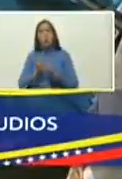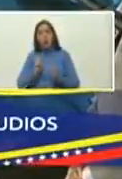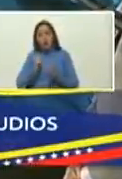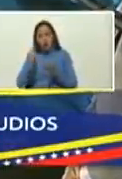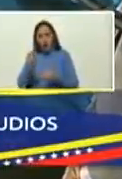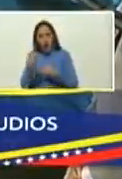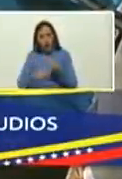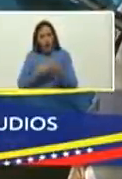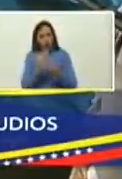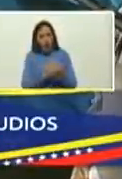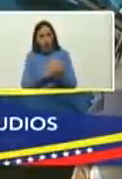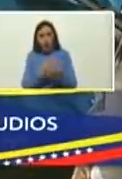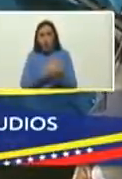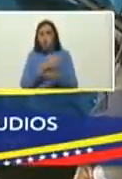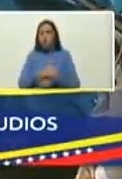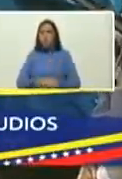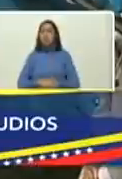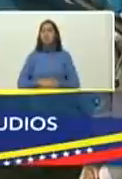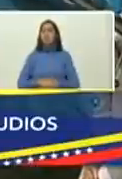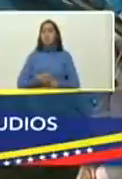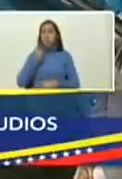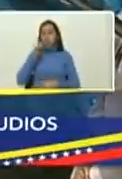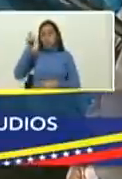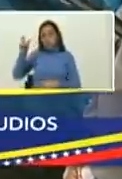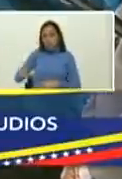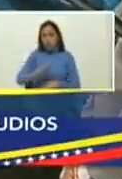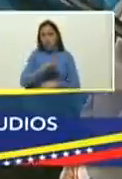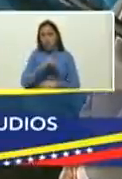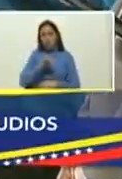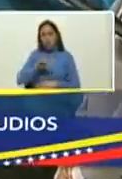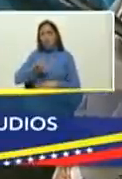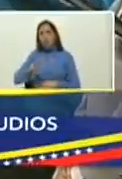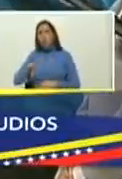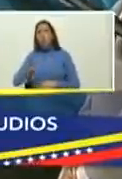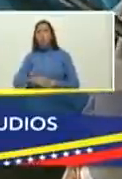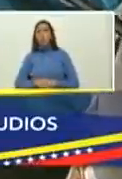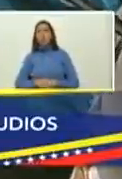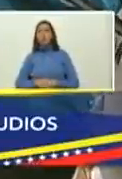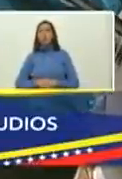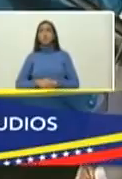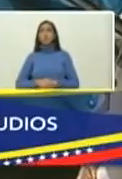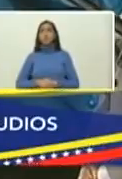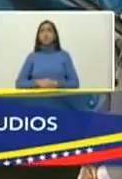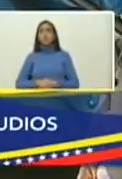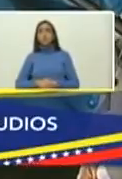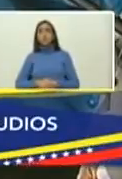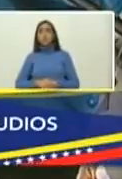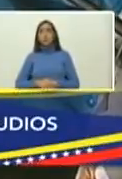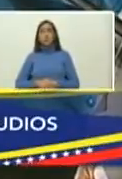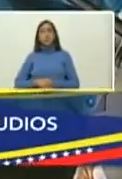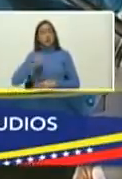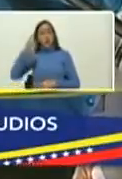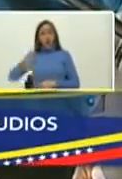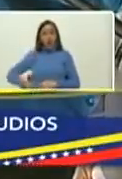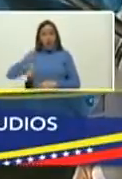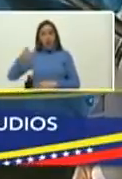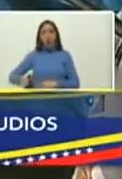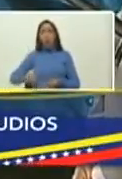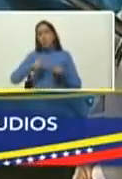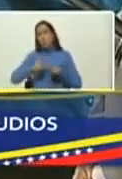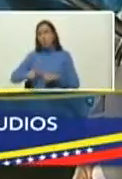la obra Francisco Martín el caníbal castellano en la conquista de Guatá